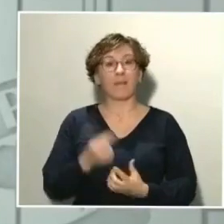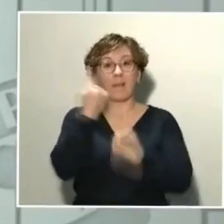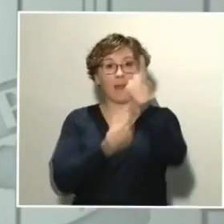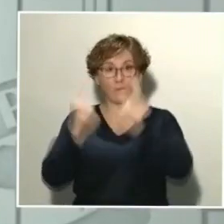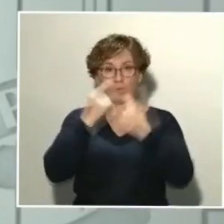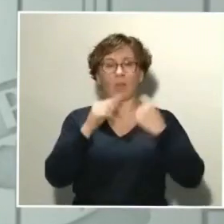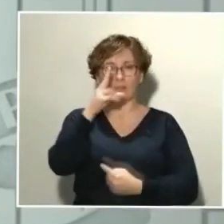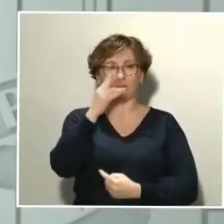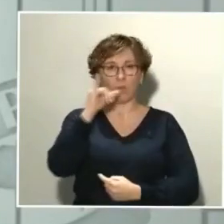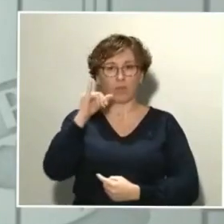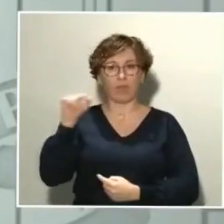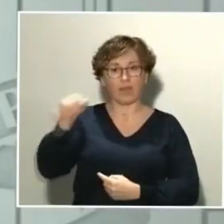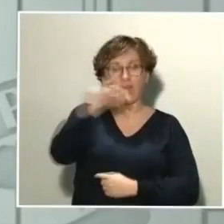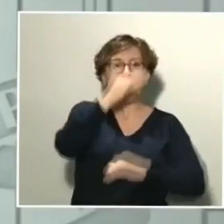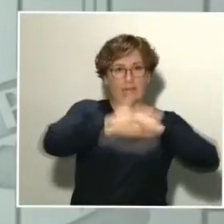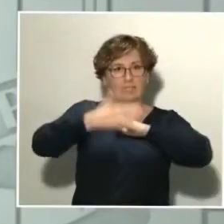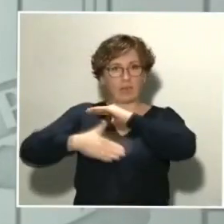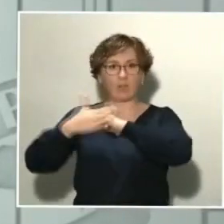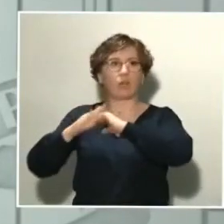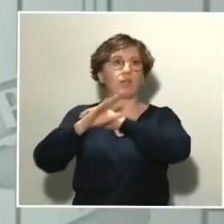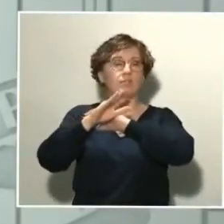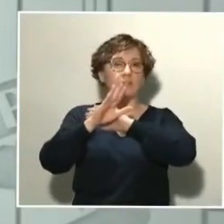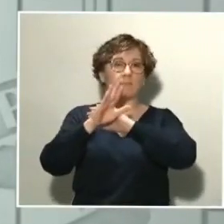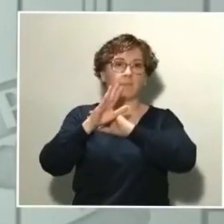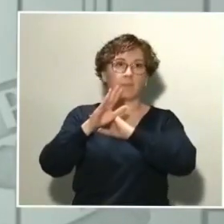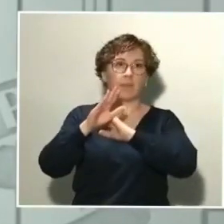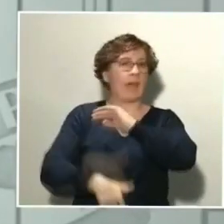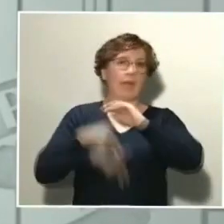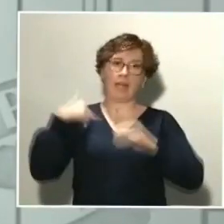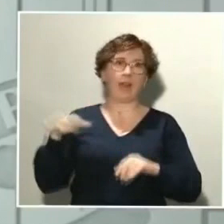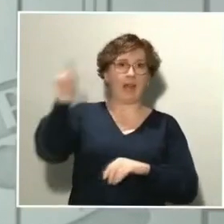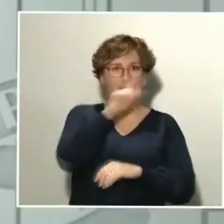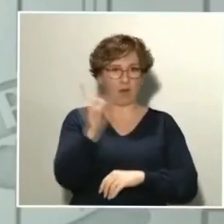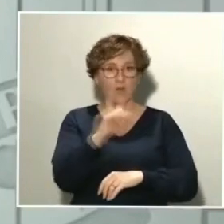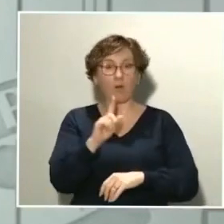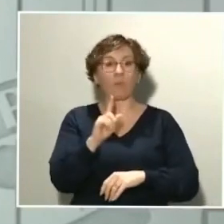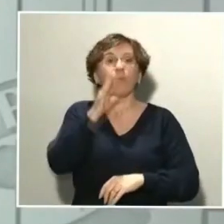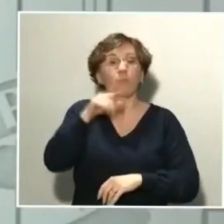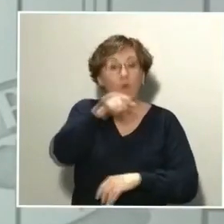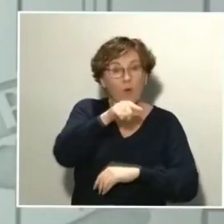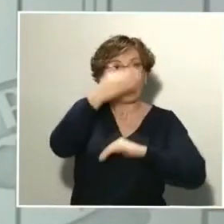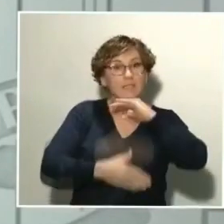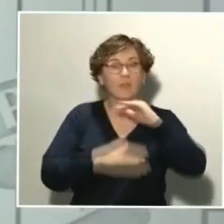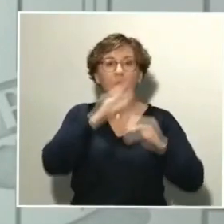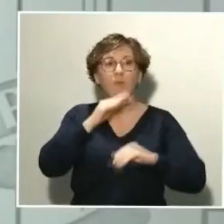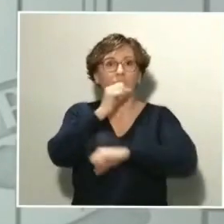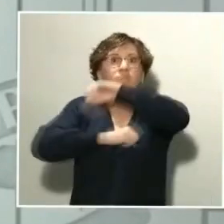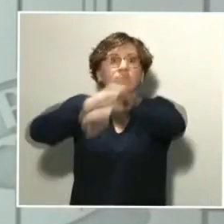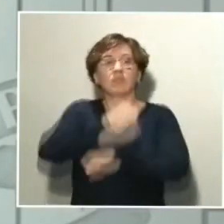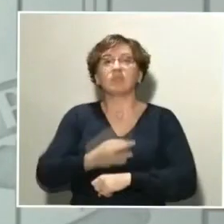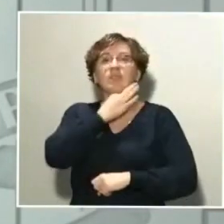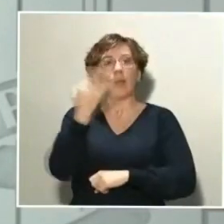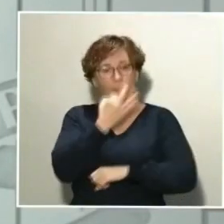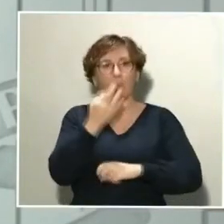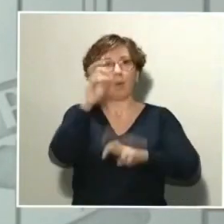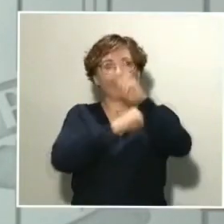obviamente no se puede generalizar, en las que por la sobrecarga y la presión se tienen que hacer un poco más restrictivos. Yo creo que